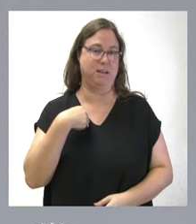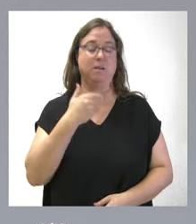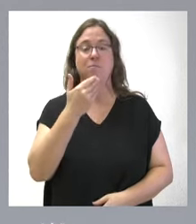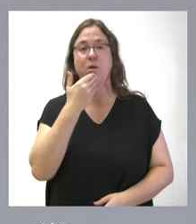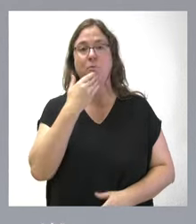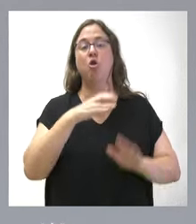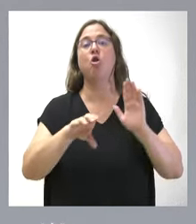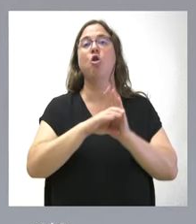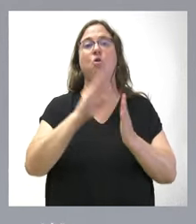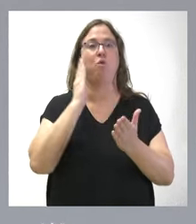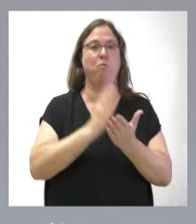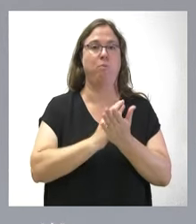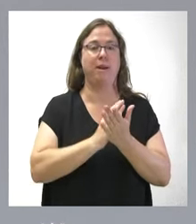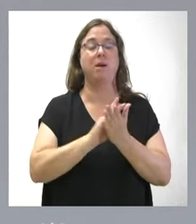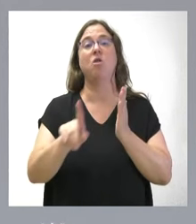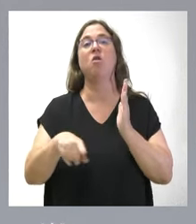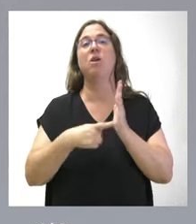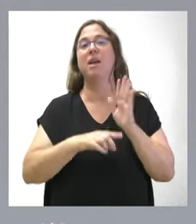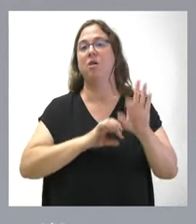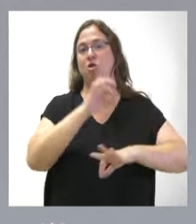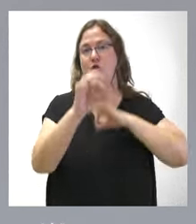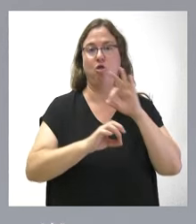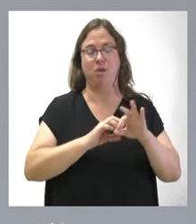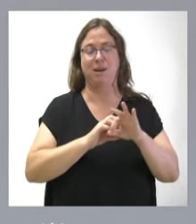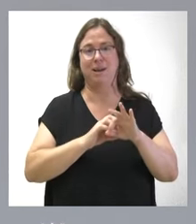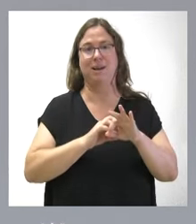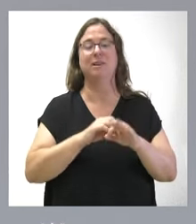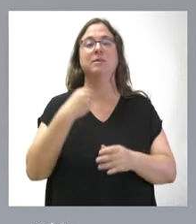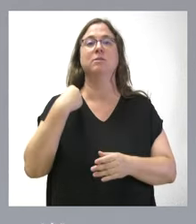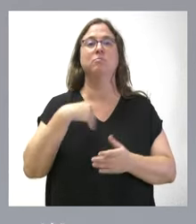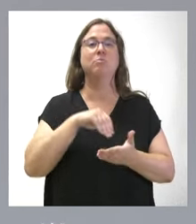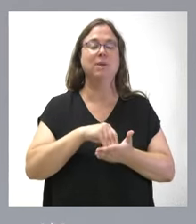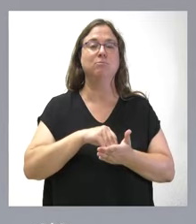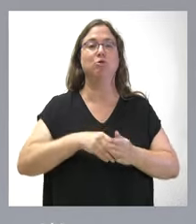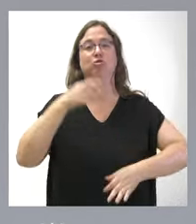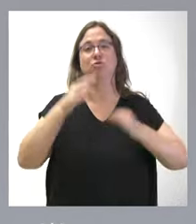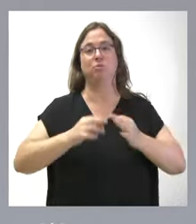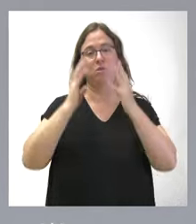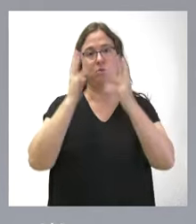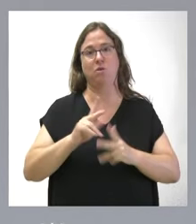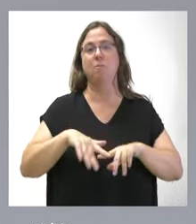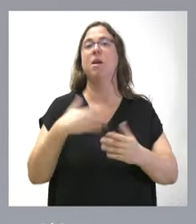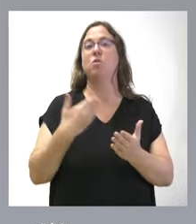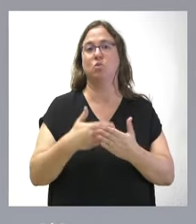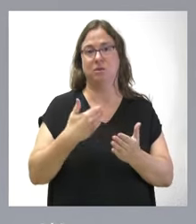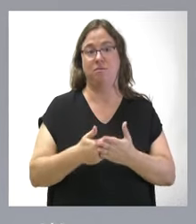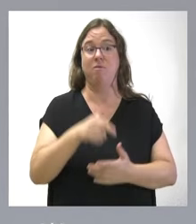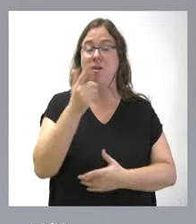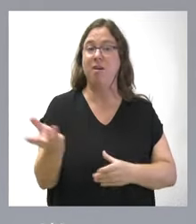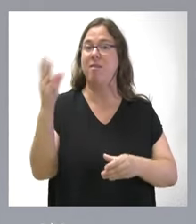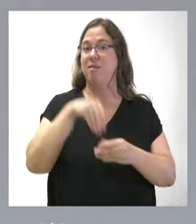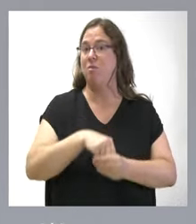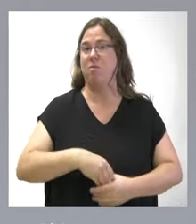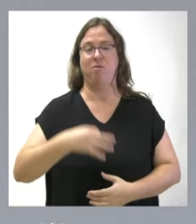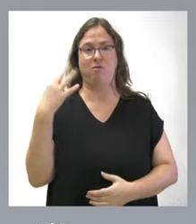Penal y la ley orgánica del Tribunal de Cuentas, precisamente para justificarse. Es ahí donde ahora sí incluye la propia